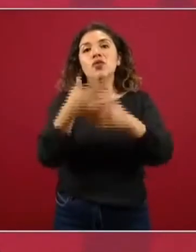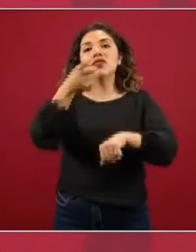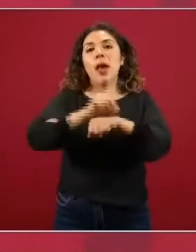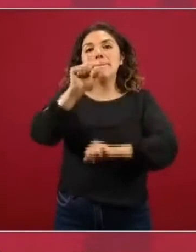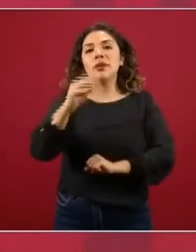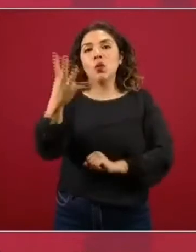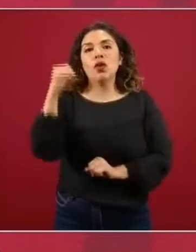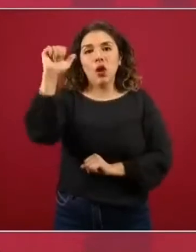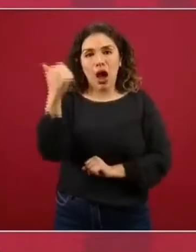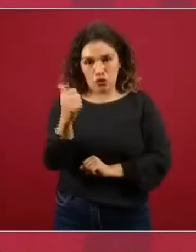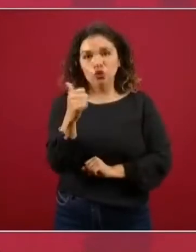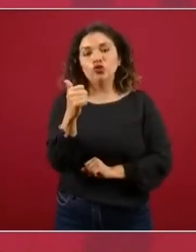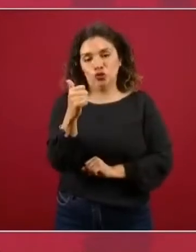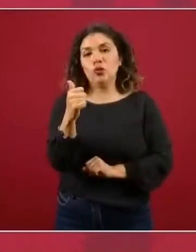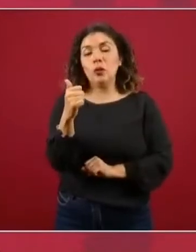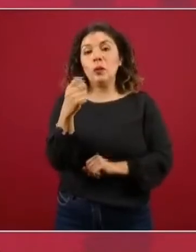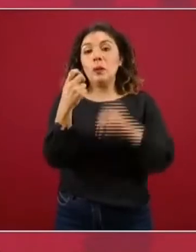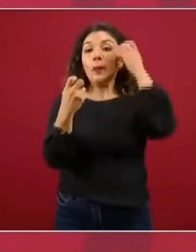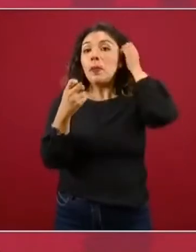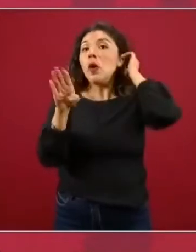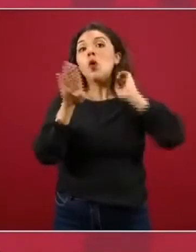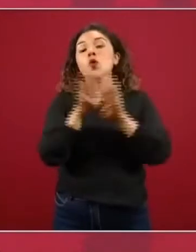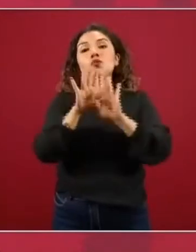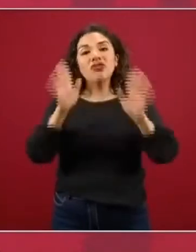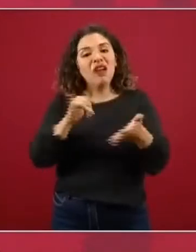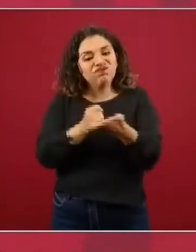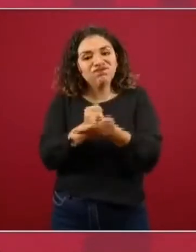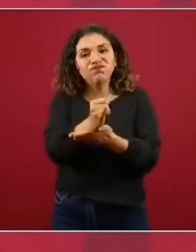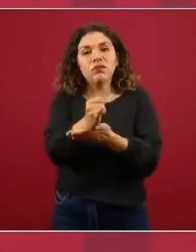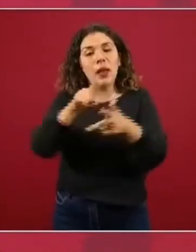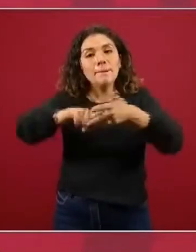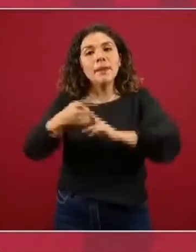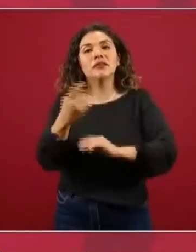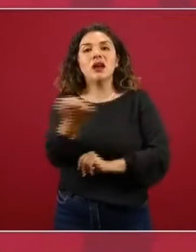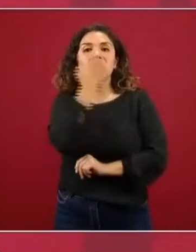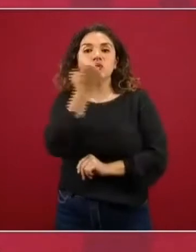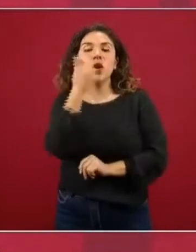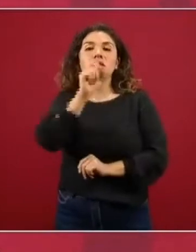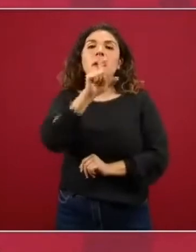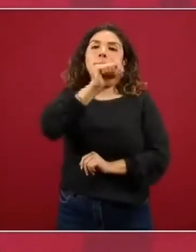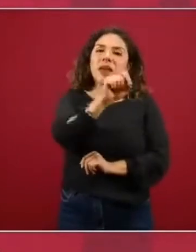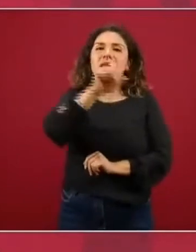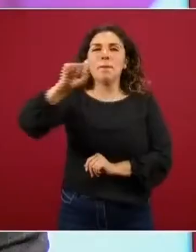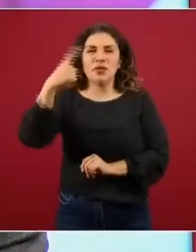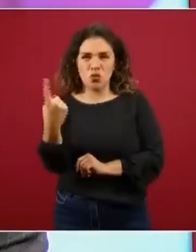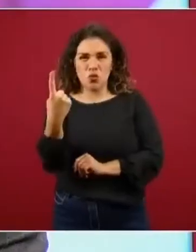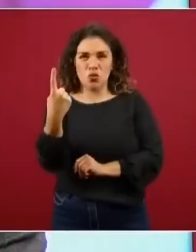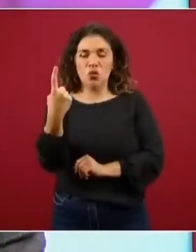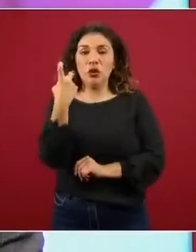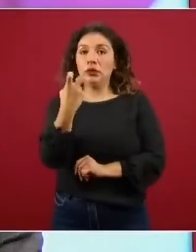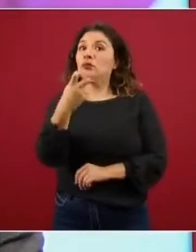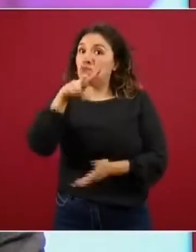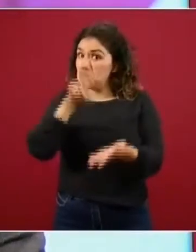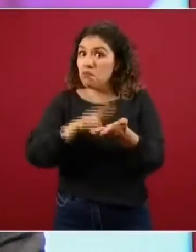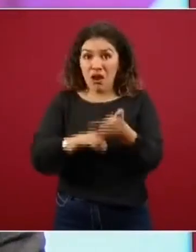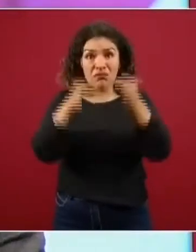próximo 24 de agosto como el inicio formal del ciclo 2021 que tendrá validez